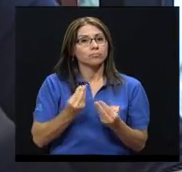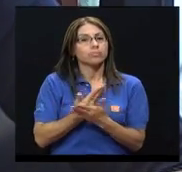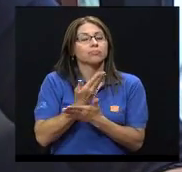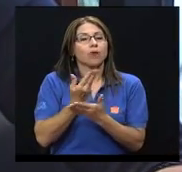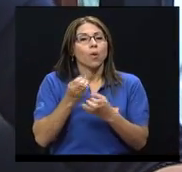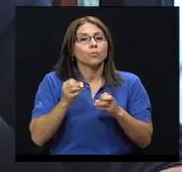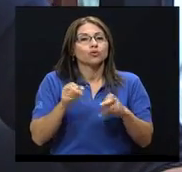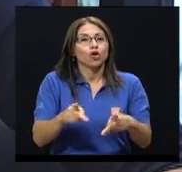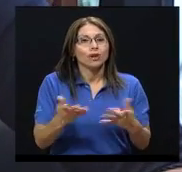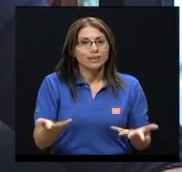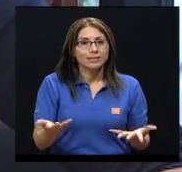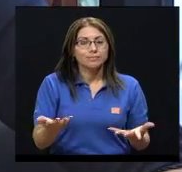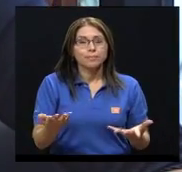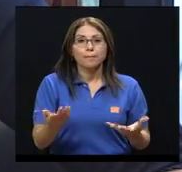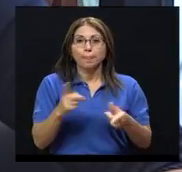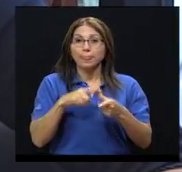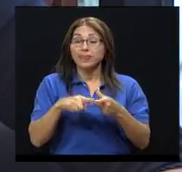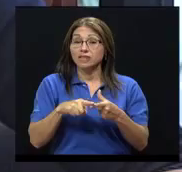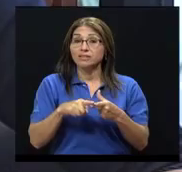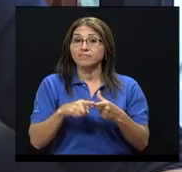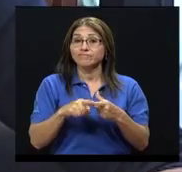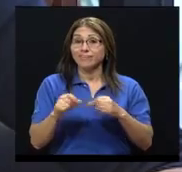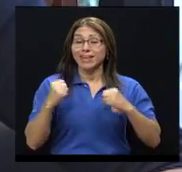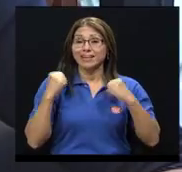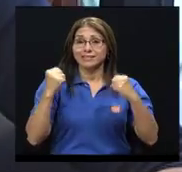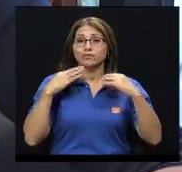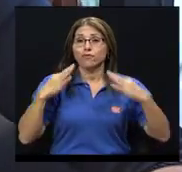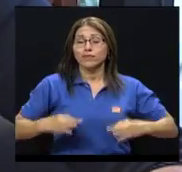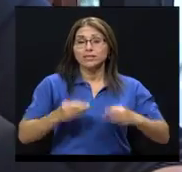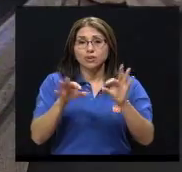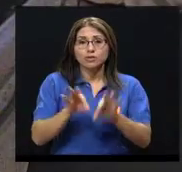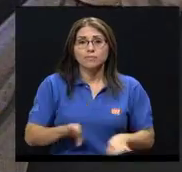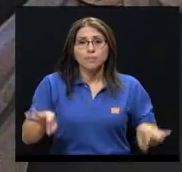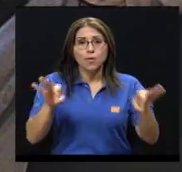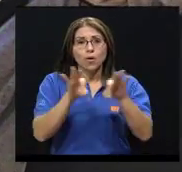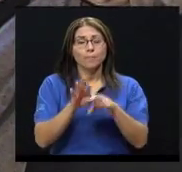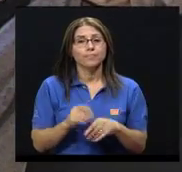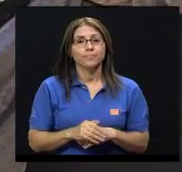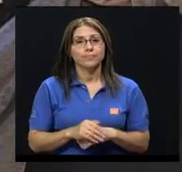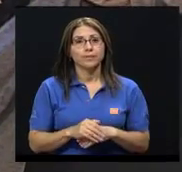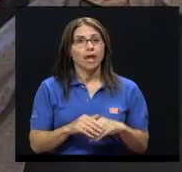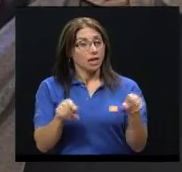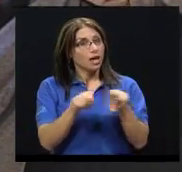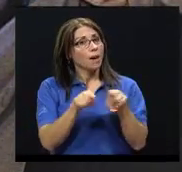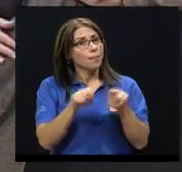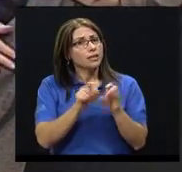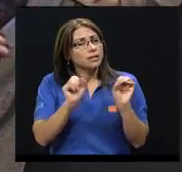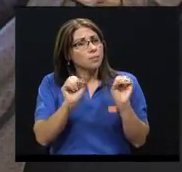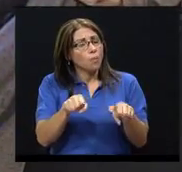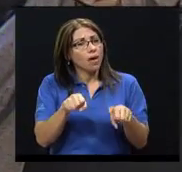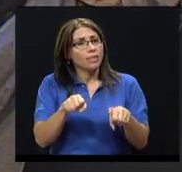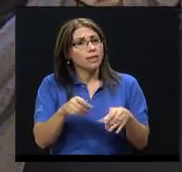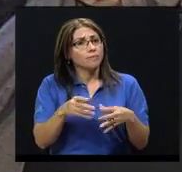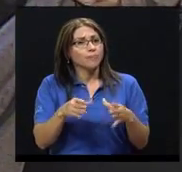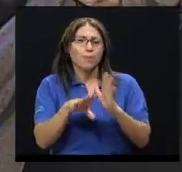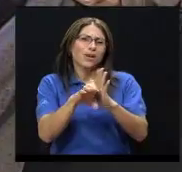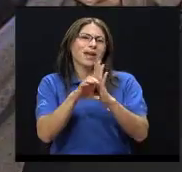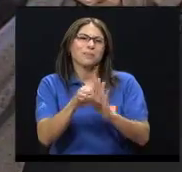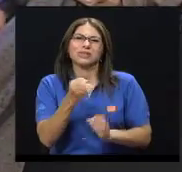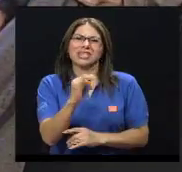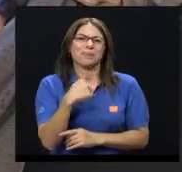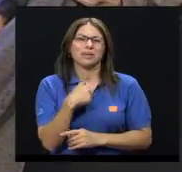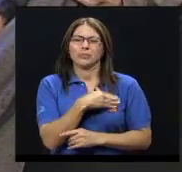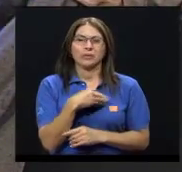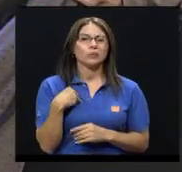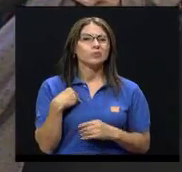ejercicio físico es importantísimo. Y aparte de esto también, Elvira, ¿se podrá practicar alguna, si no me gusta, por ejemplo,